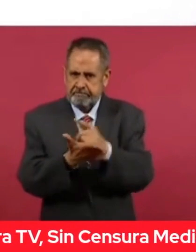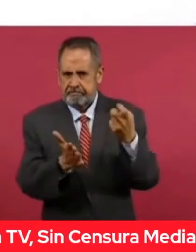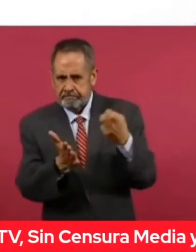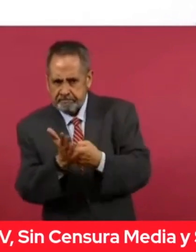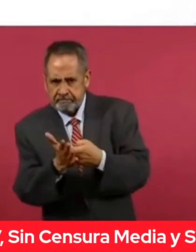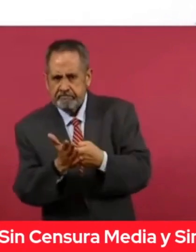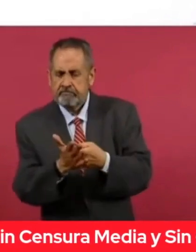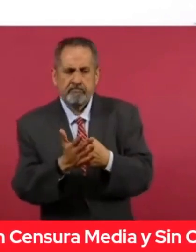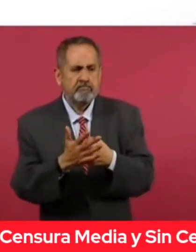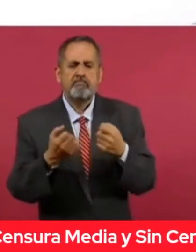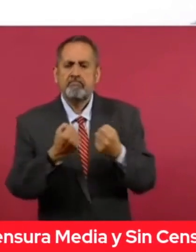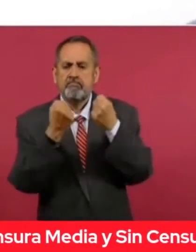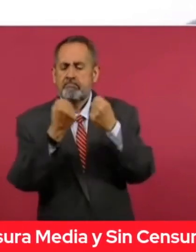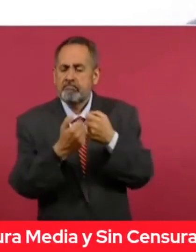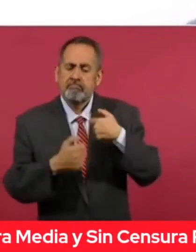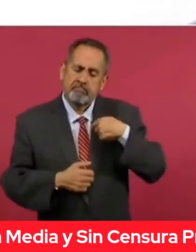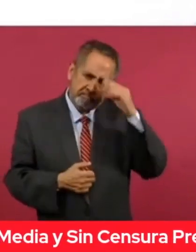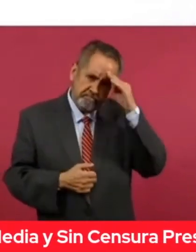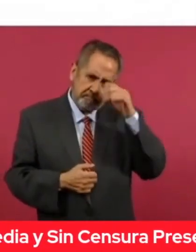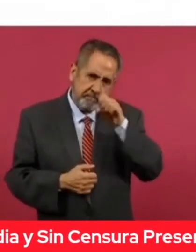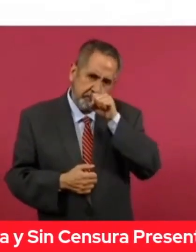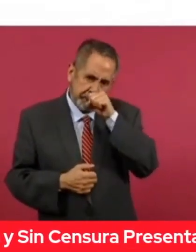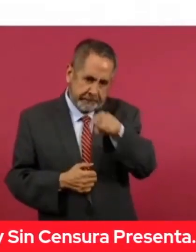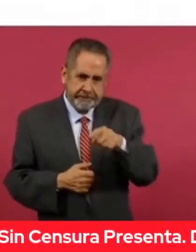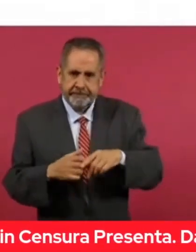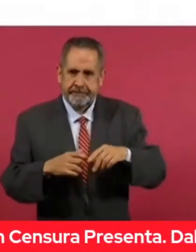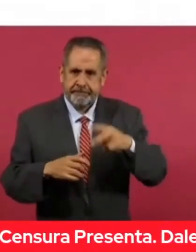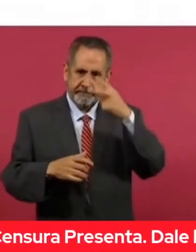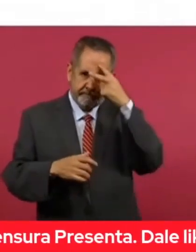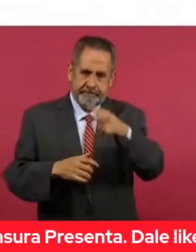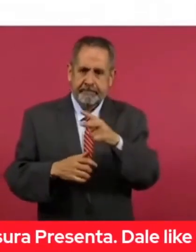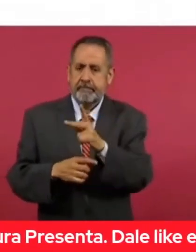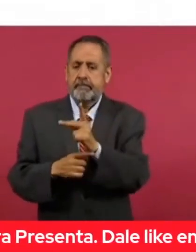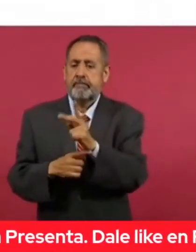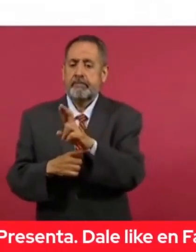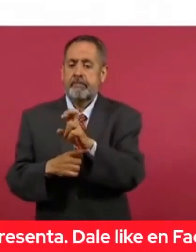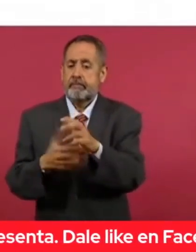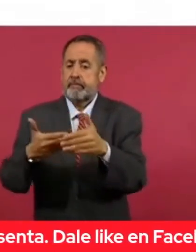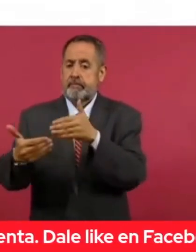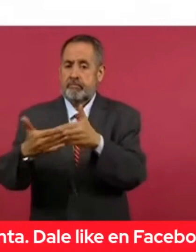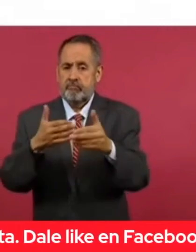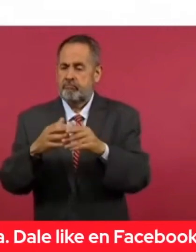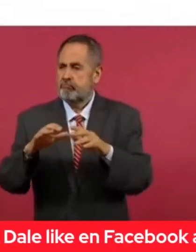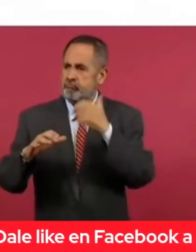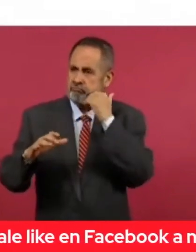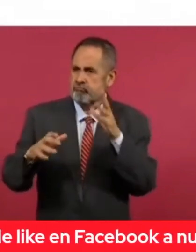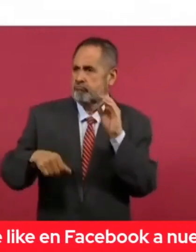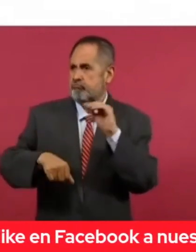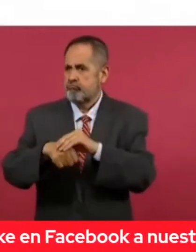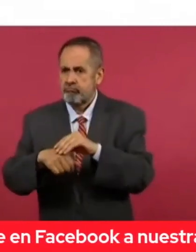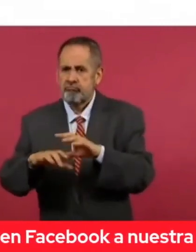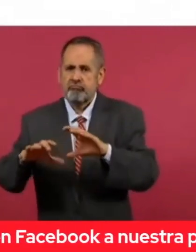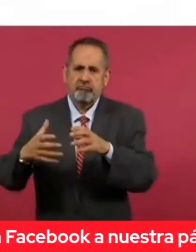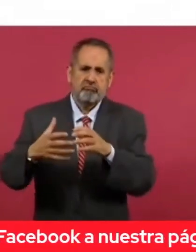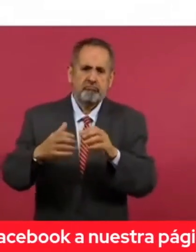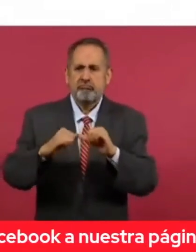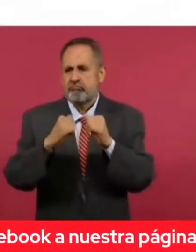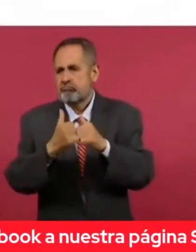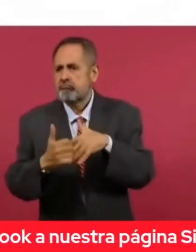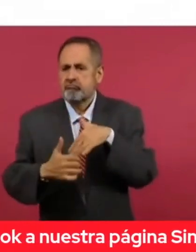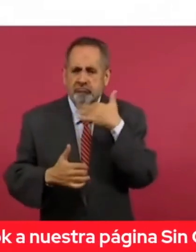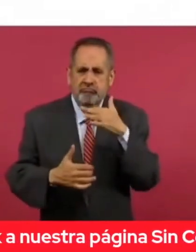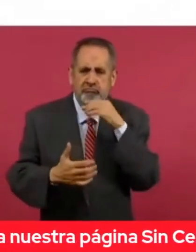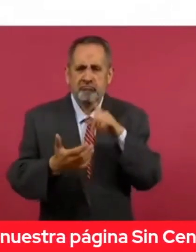se da una batalla, yo así lo veo, entre un México premoderno que quiere el corporativismo, la corrupción, el